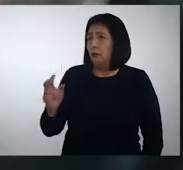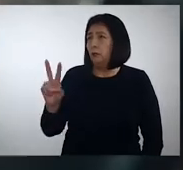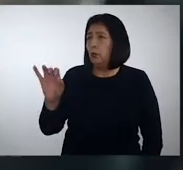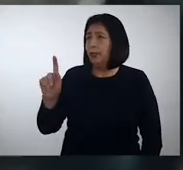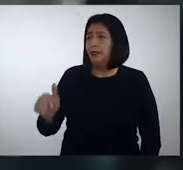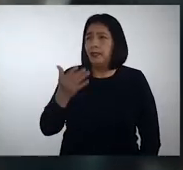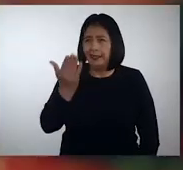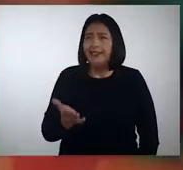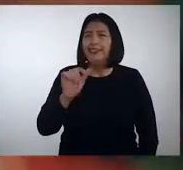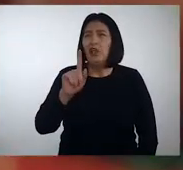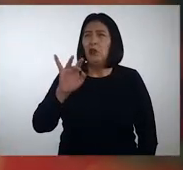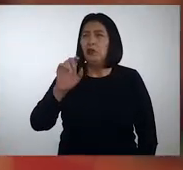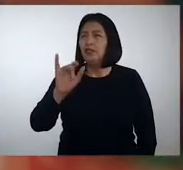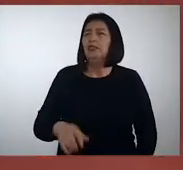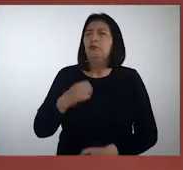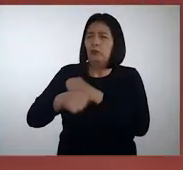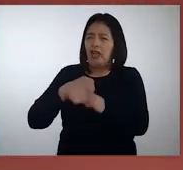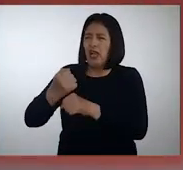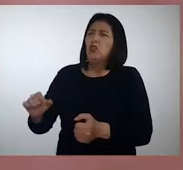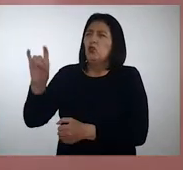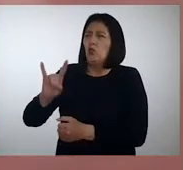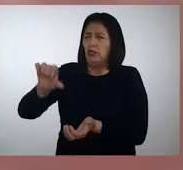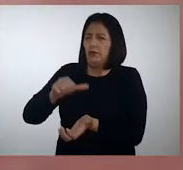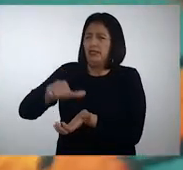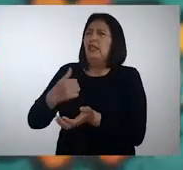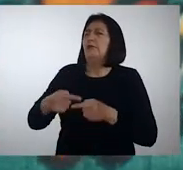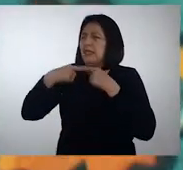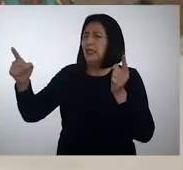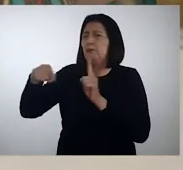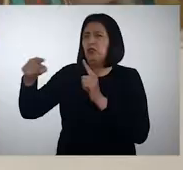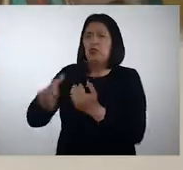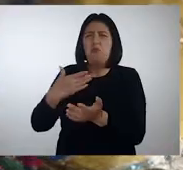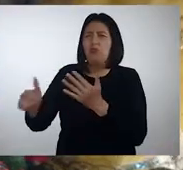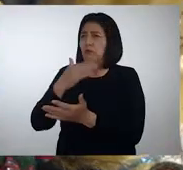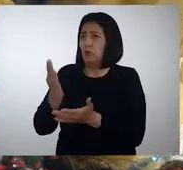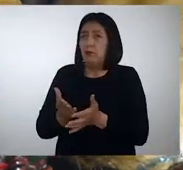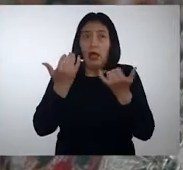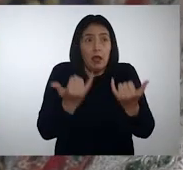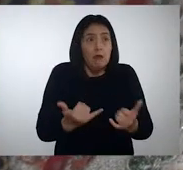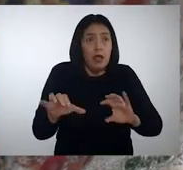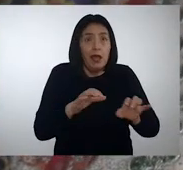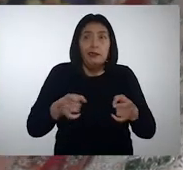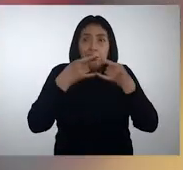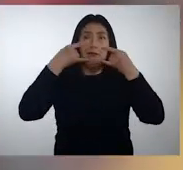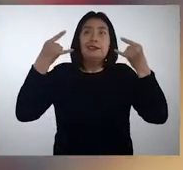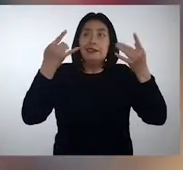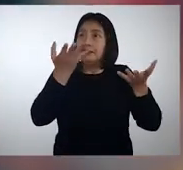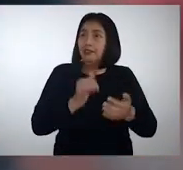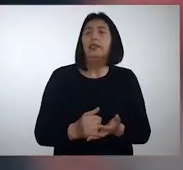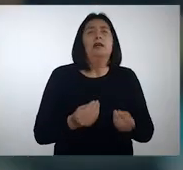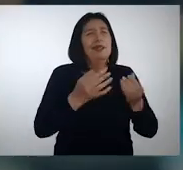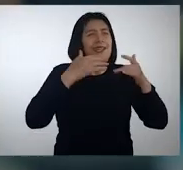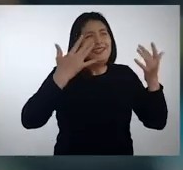Violet y Gaudencia utilizaron su arte por años para dar mensajes positivos a pesar de las dificultades. Ahora confecciona mascarillas para dar color